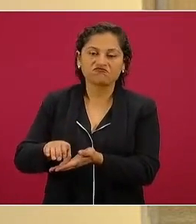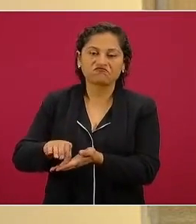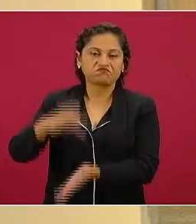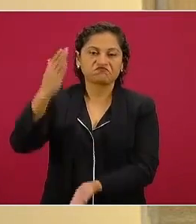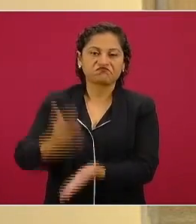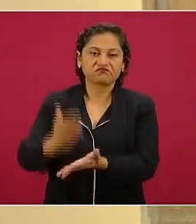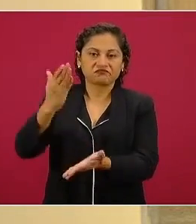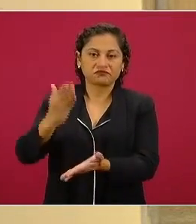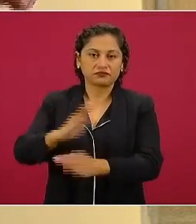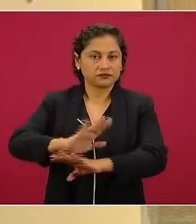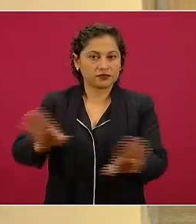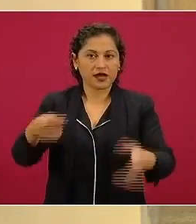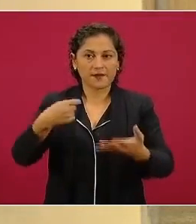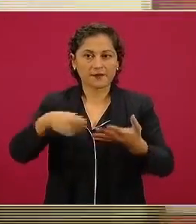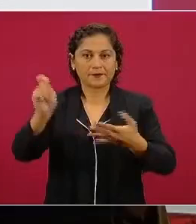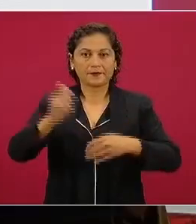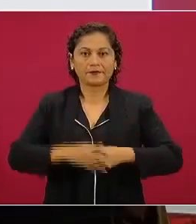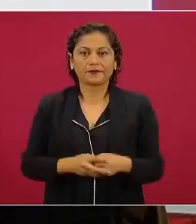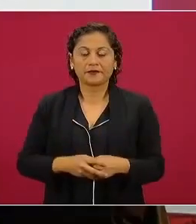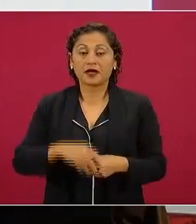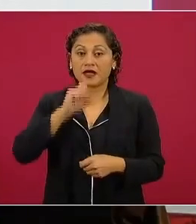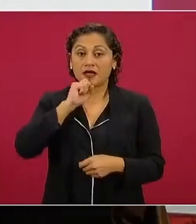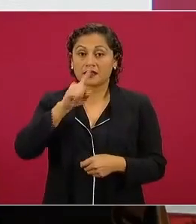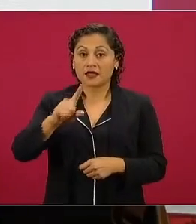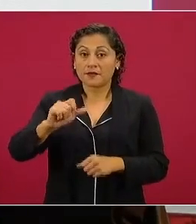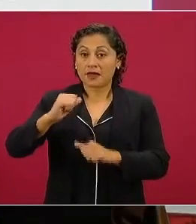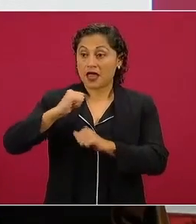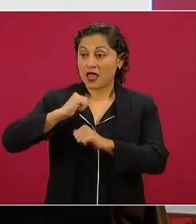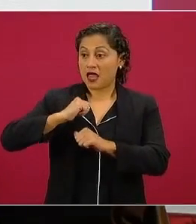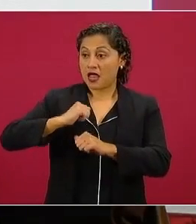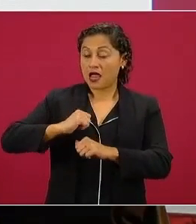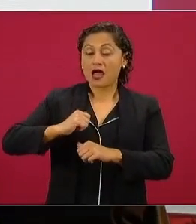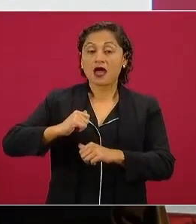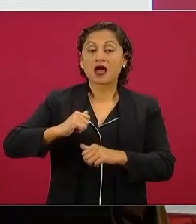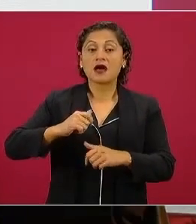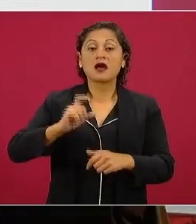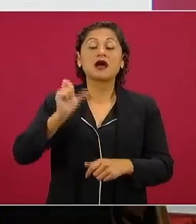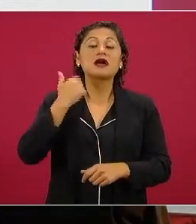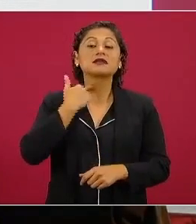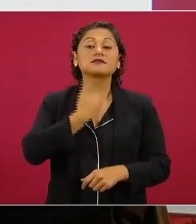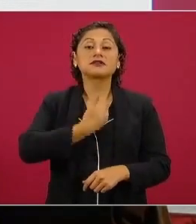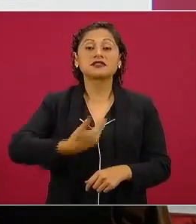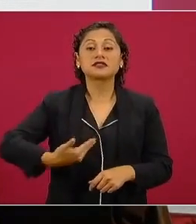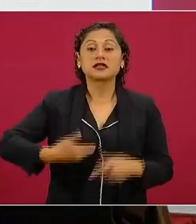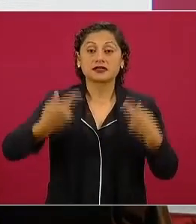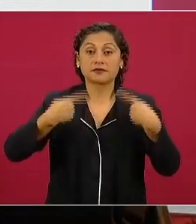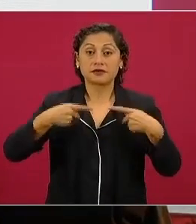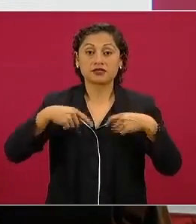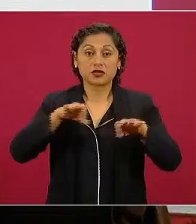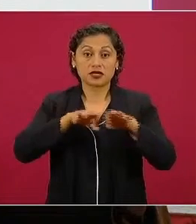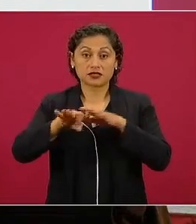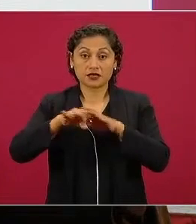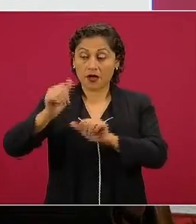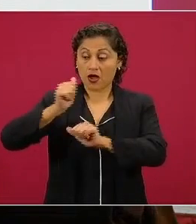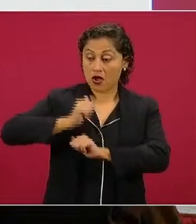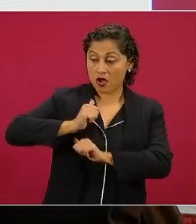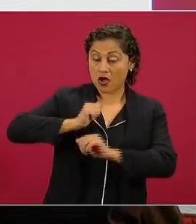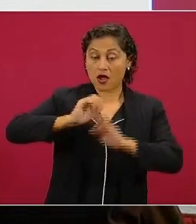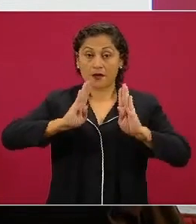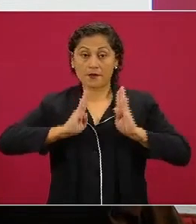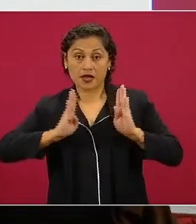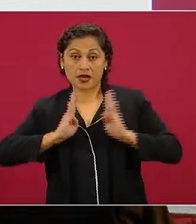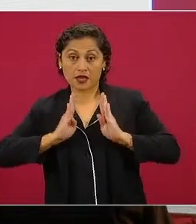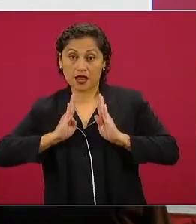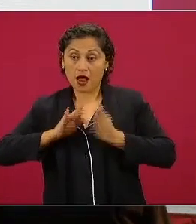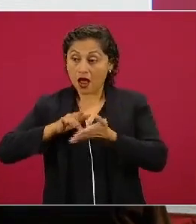ni tienen a su servicio funcionarios públicos sean civiles o militares solamente un